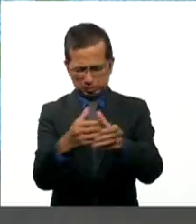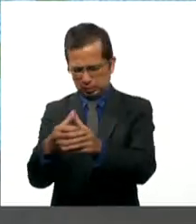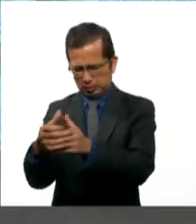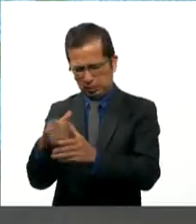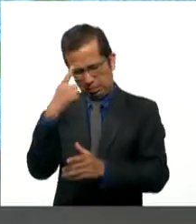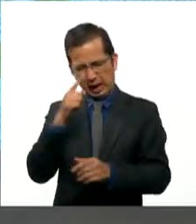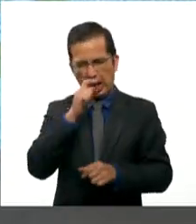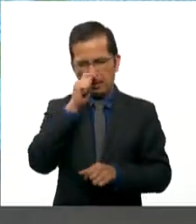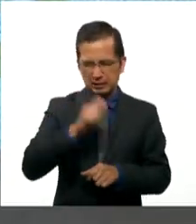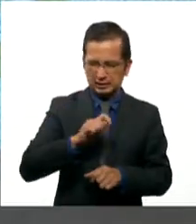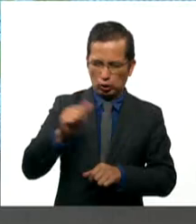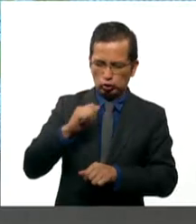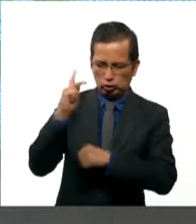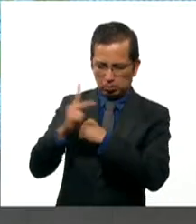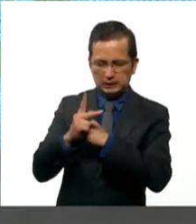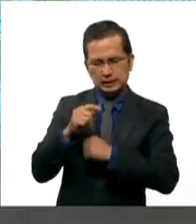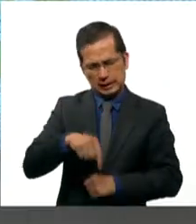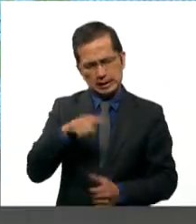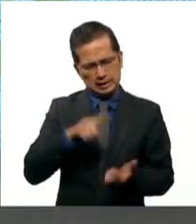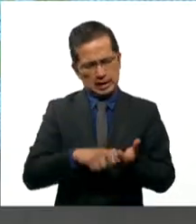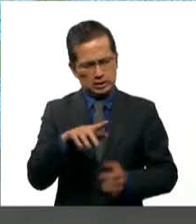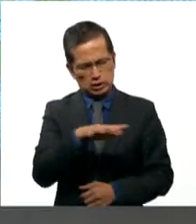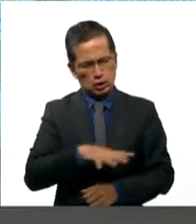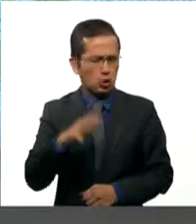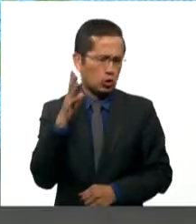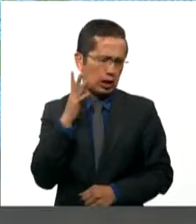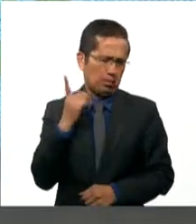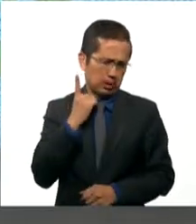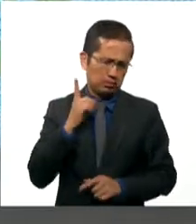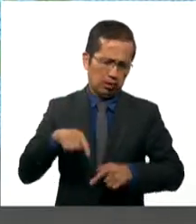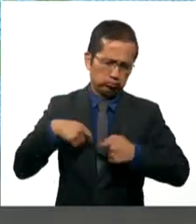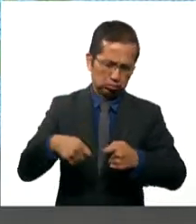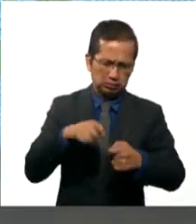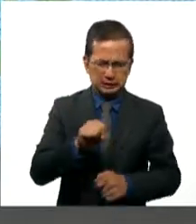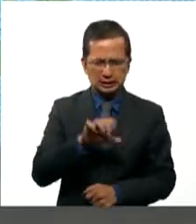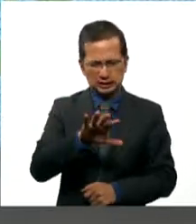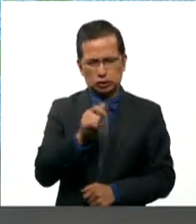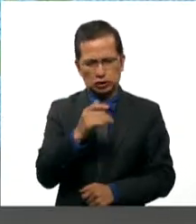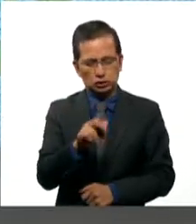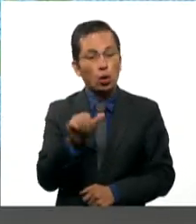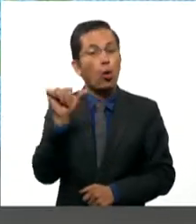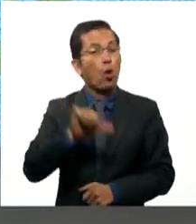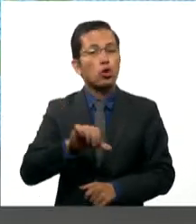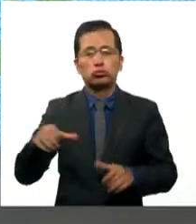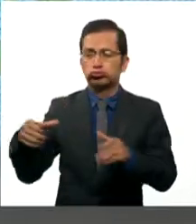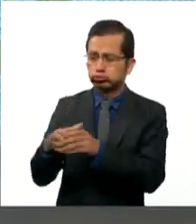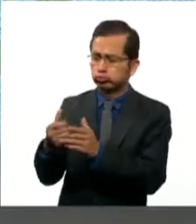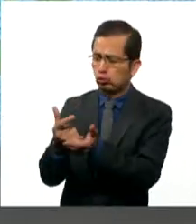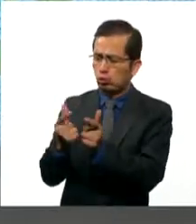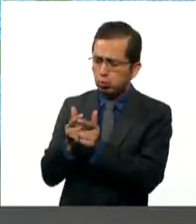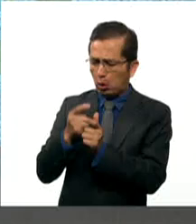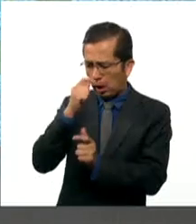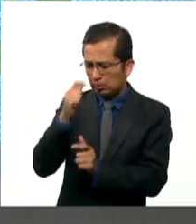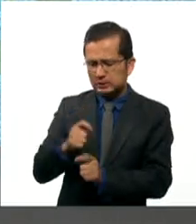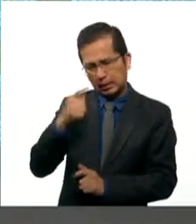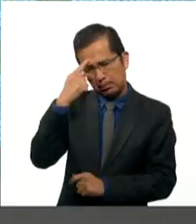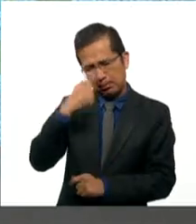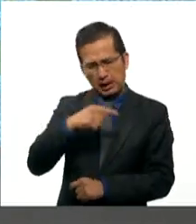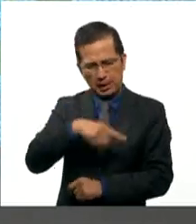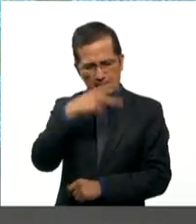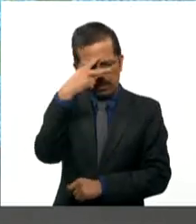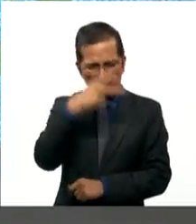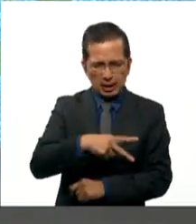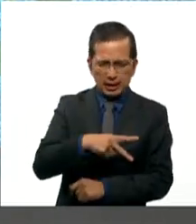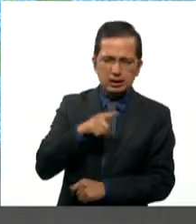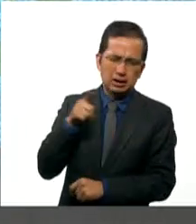el Pleno de la Cámara de Diputados para esta 65ª legislatura. Hoy quedó formalmente instalado el Grupo de Amistad